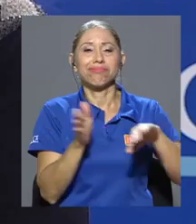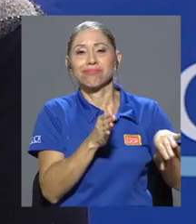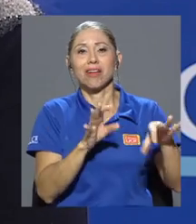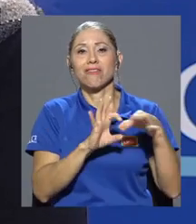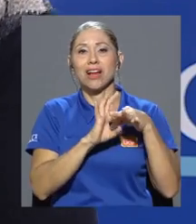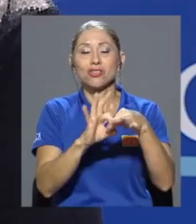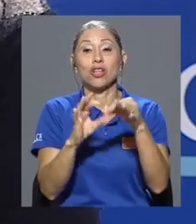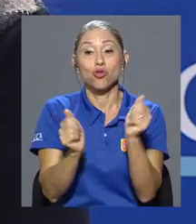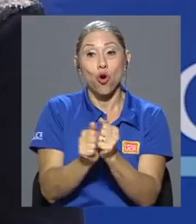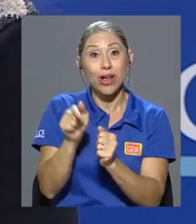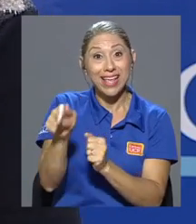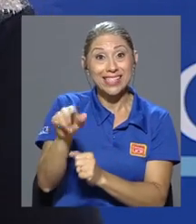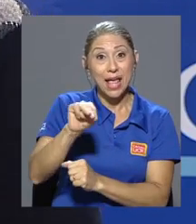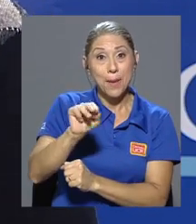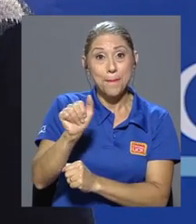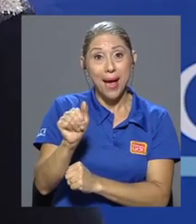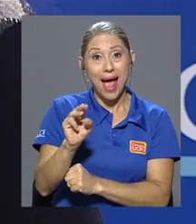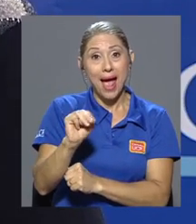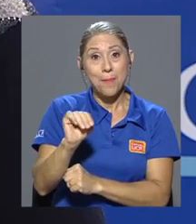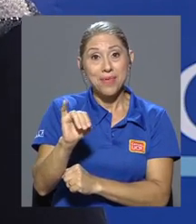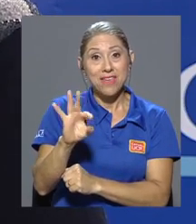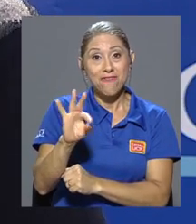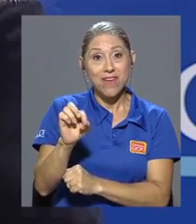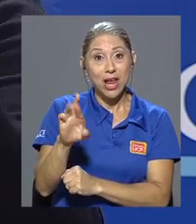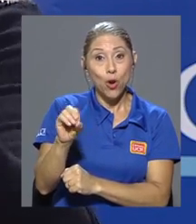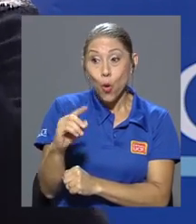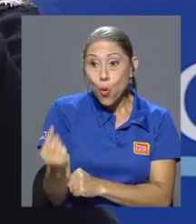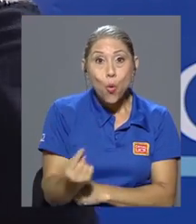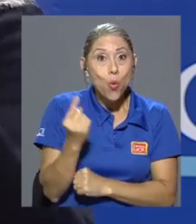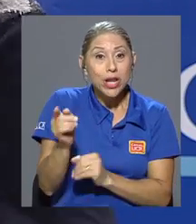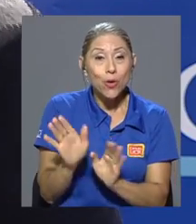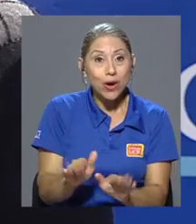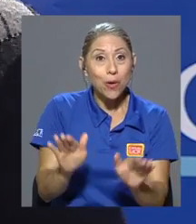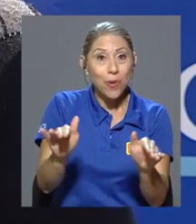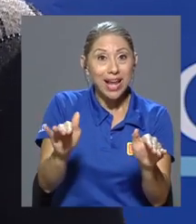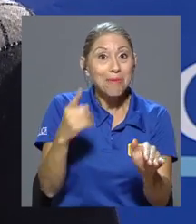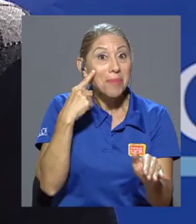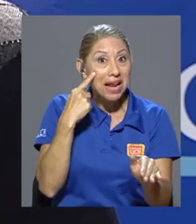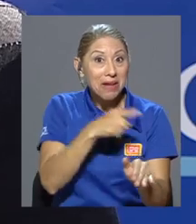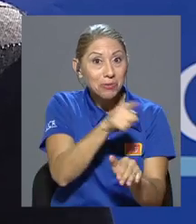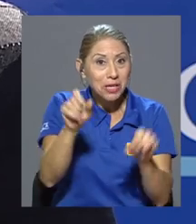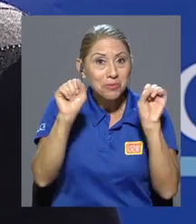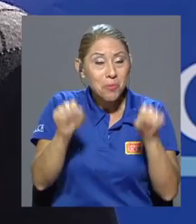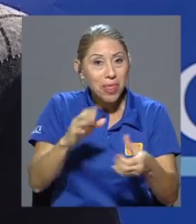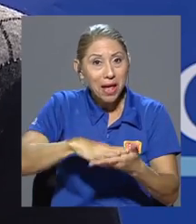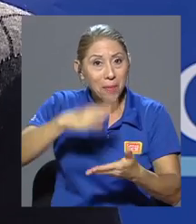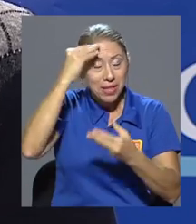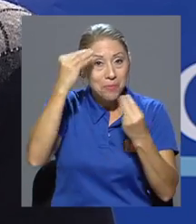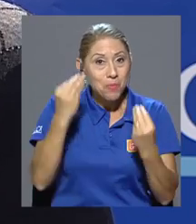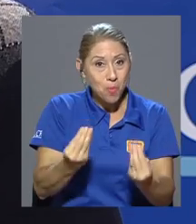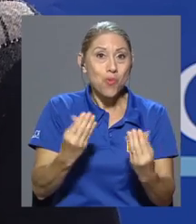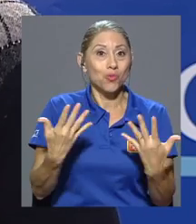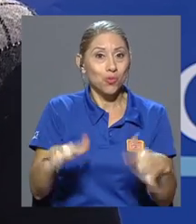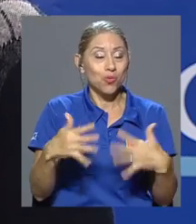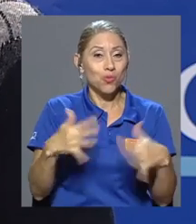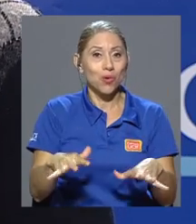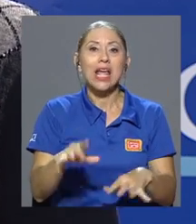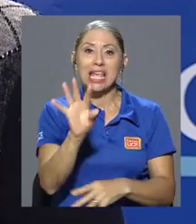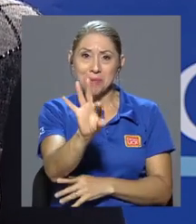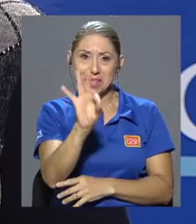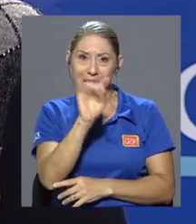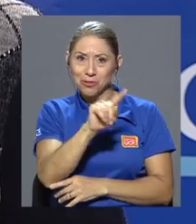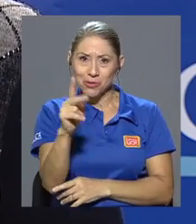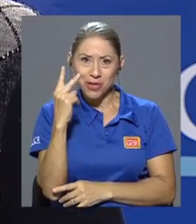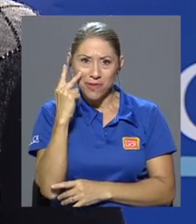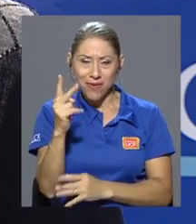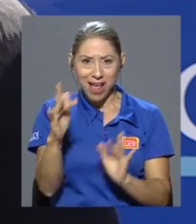a este mamífero, que es el único mamífero que vuela, para que vean qué tanto pueden aprender ustedes a través del documental, ¿verdad? Invitarlos